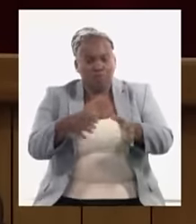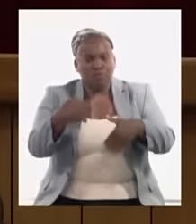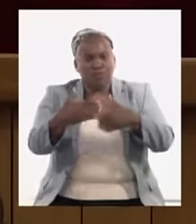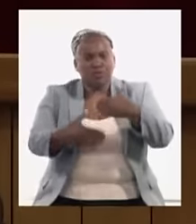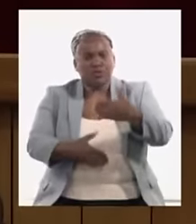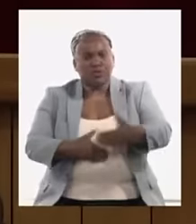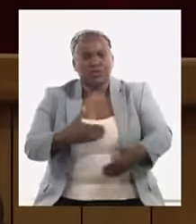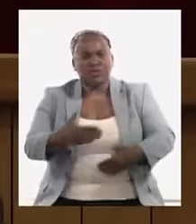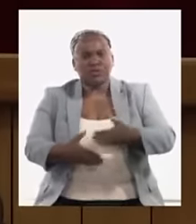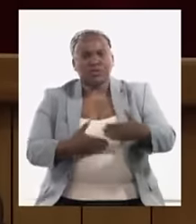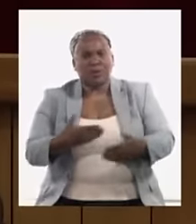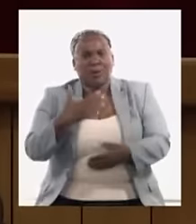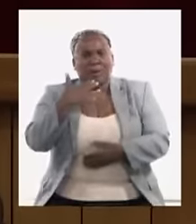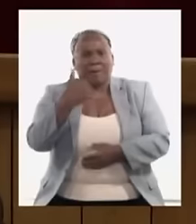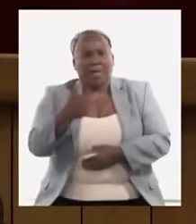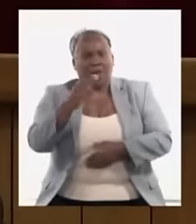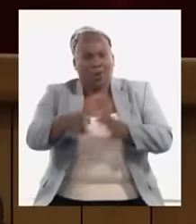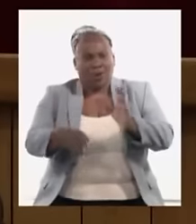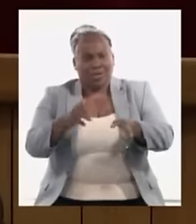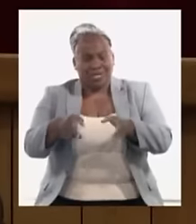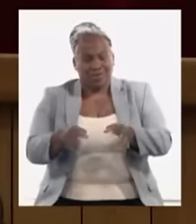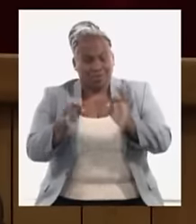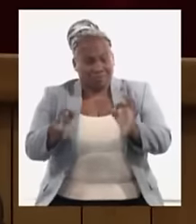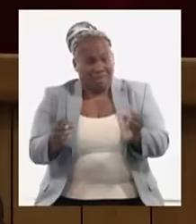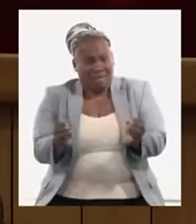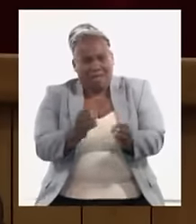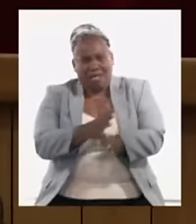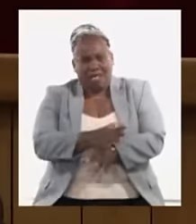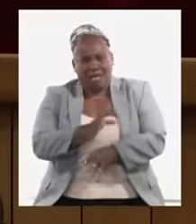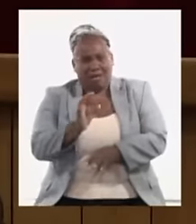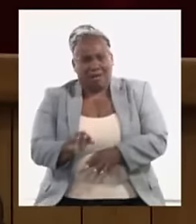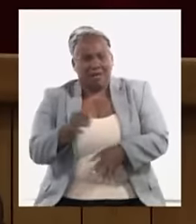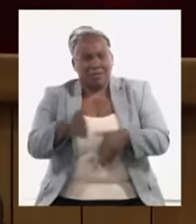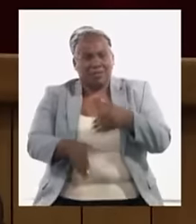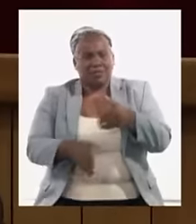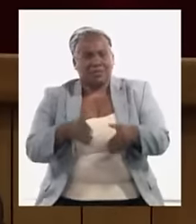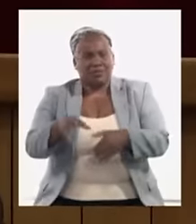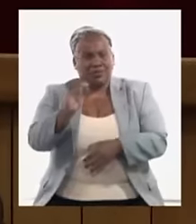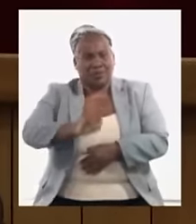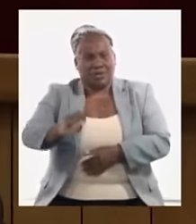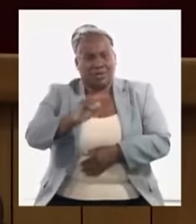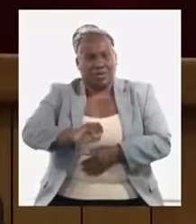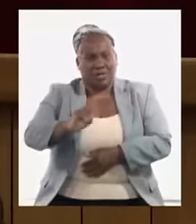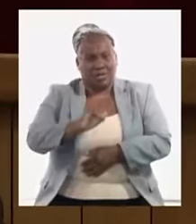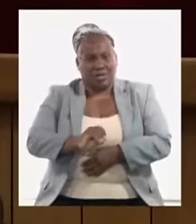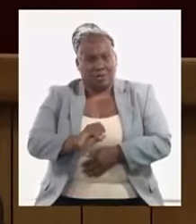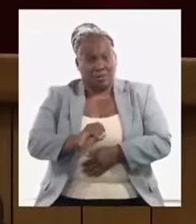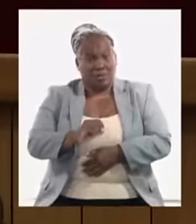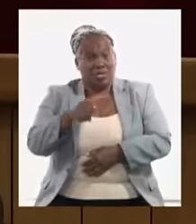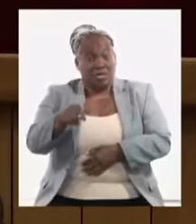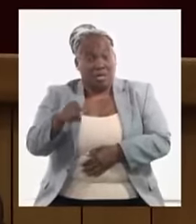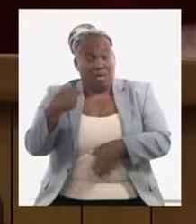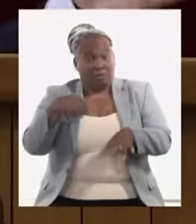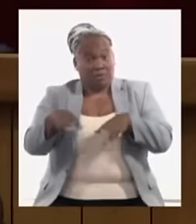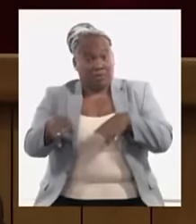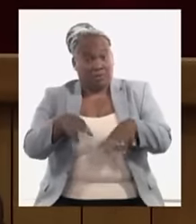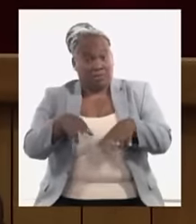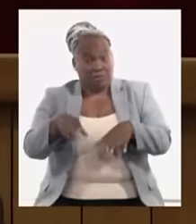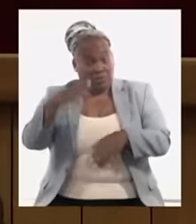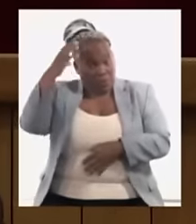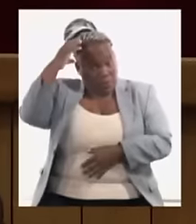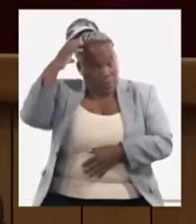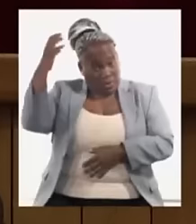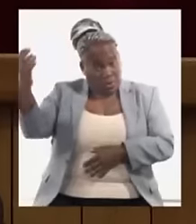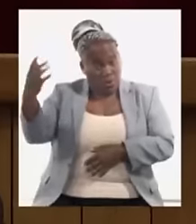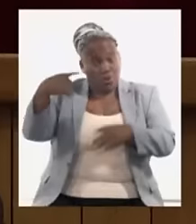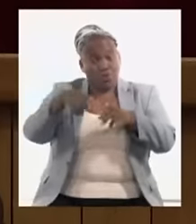bien una orientación concreta con la participación de los organismos de la administración central del estado en junto